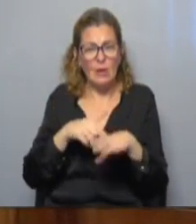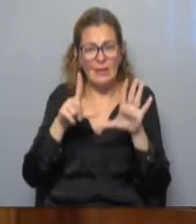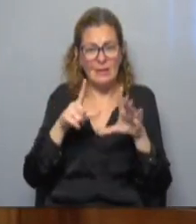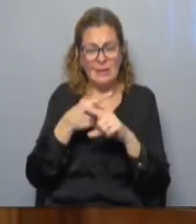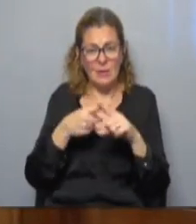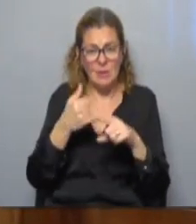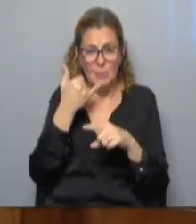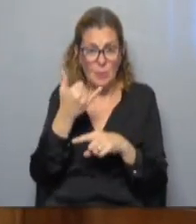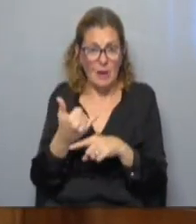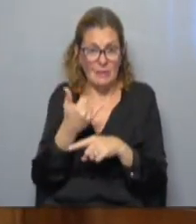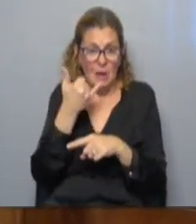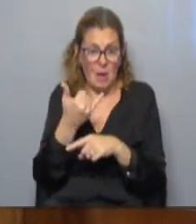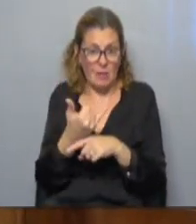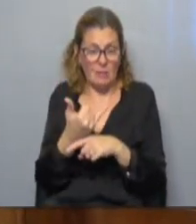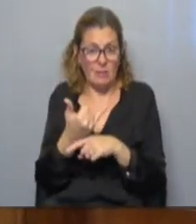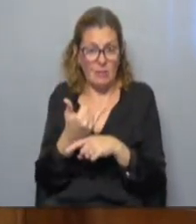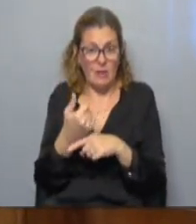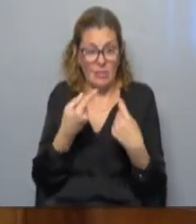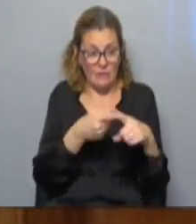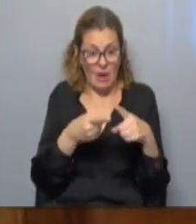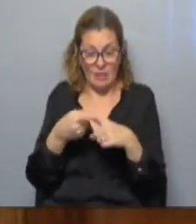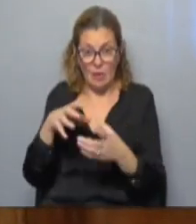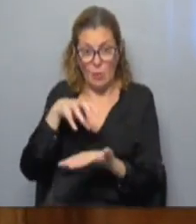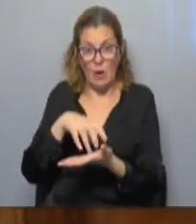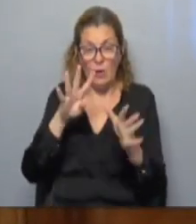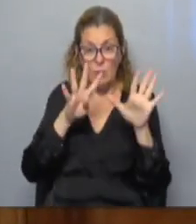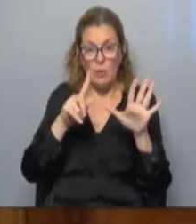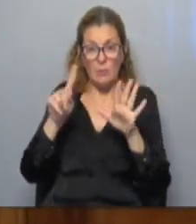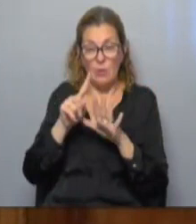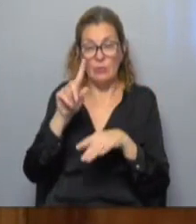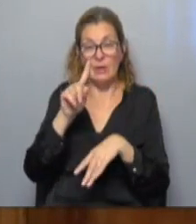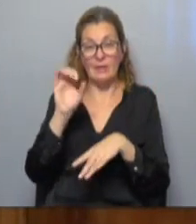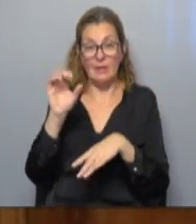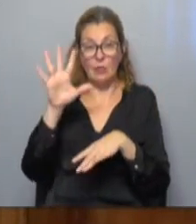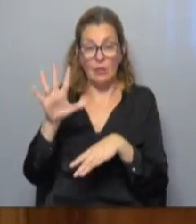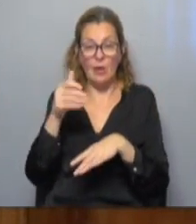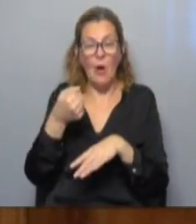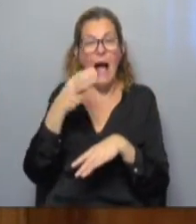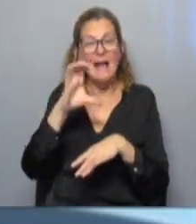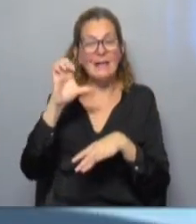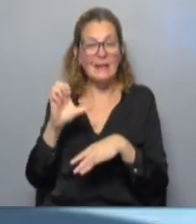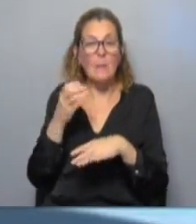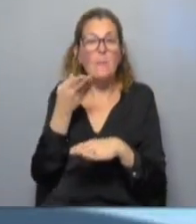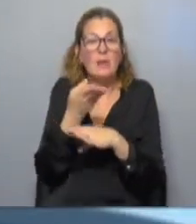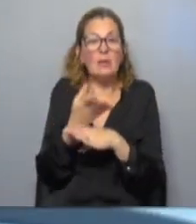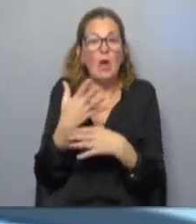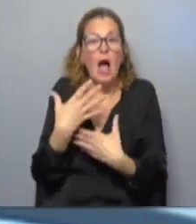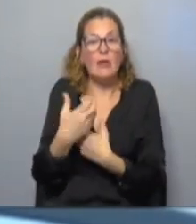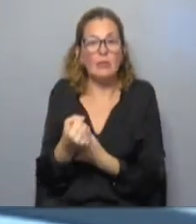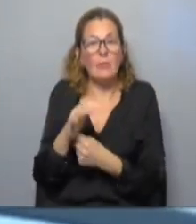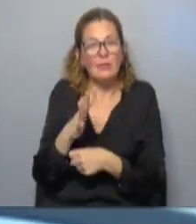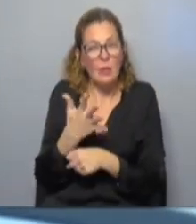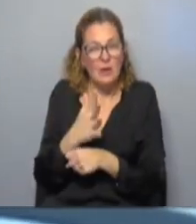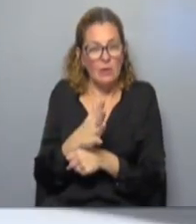empezamos a llamar a los distintos lugares al 911, al 105, a AC pidiendo ayuda. Más o menos